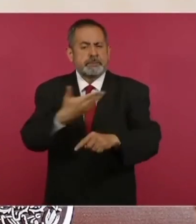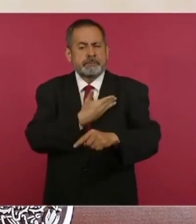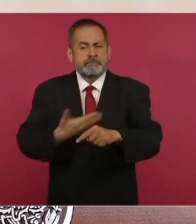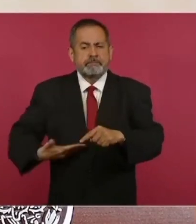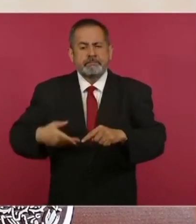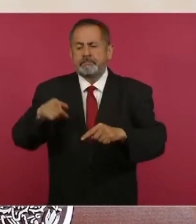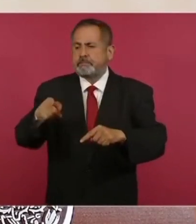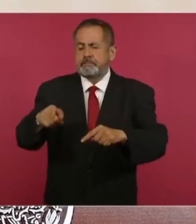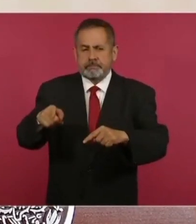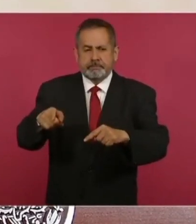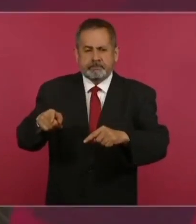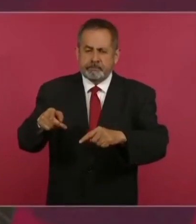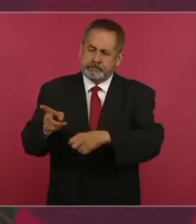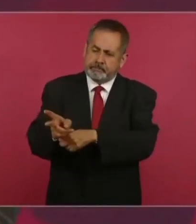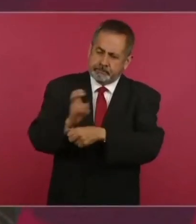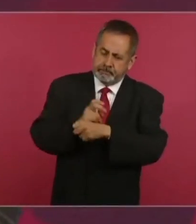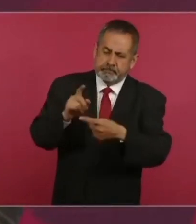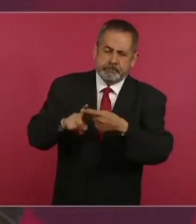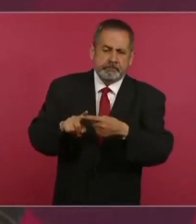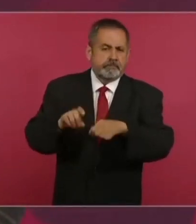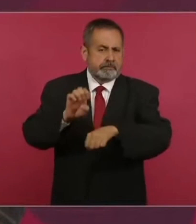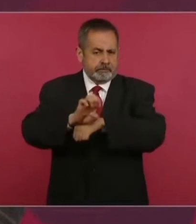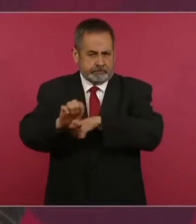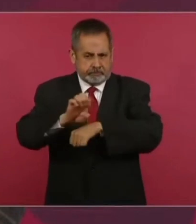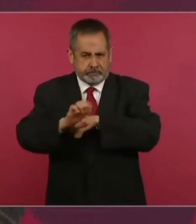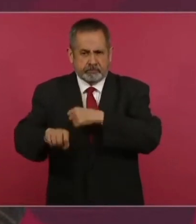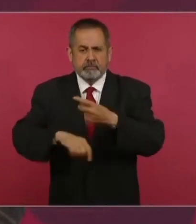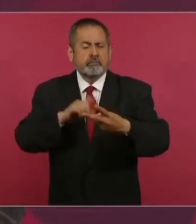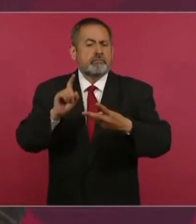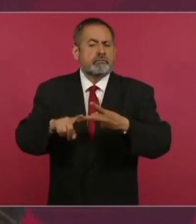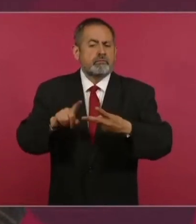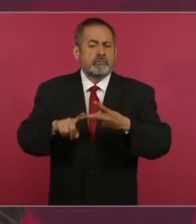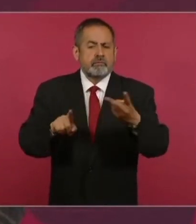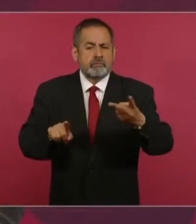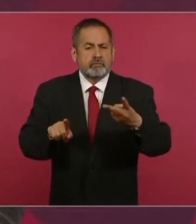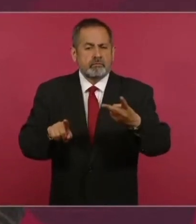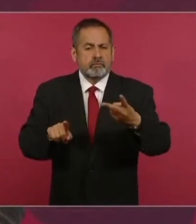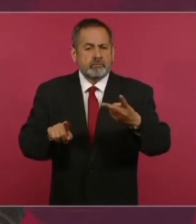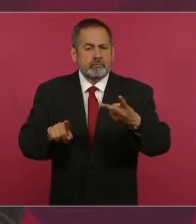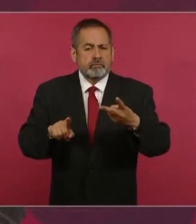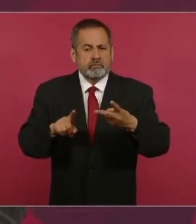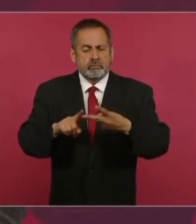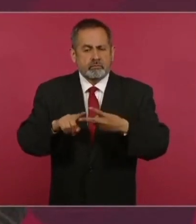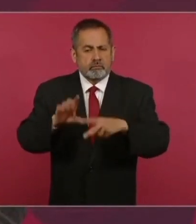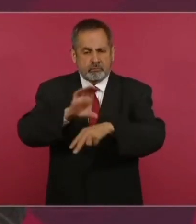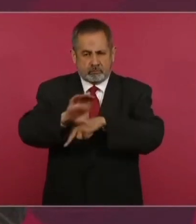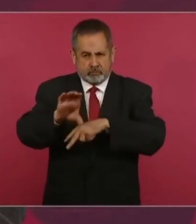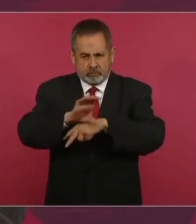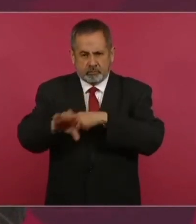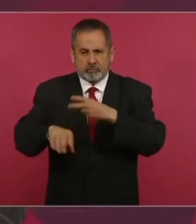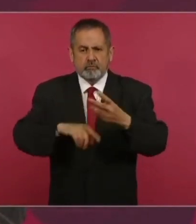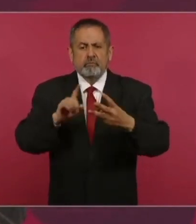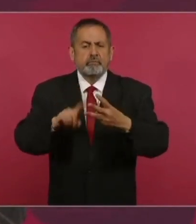de Ecuador, al presidente de Colombia,